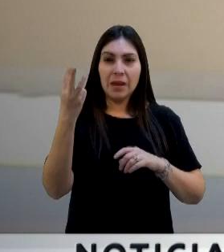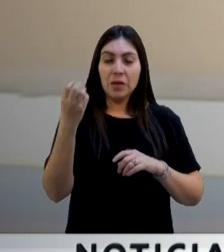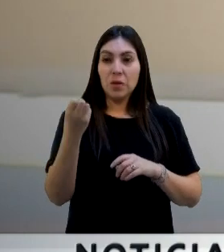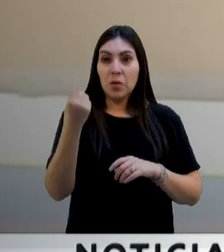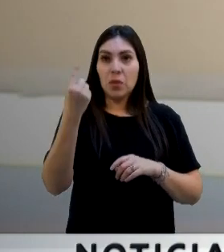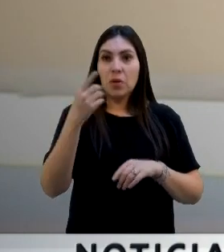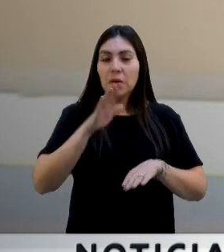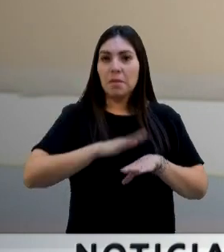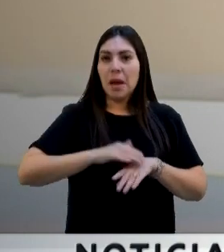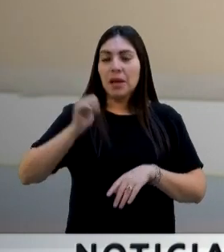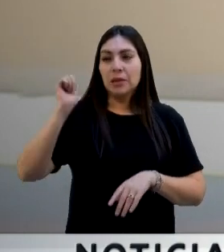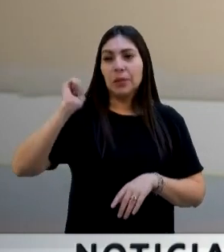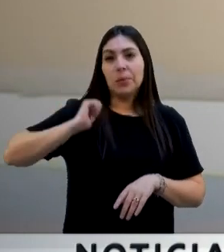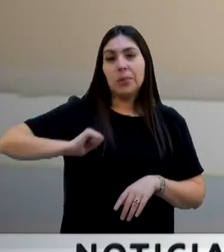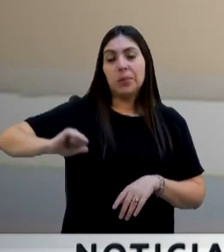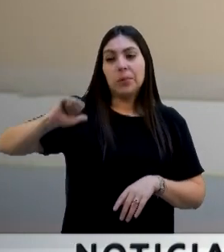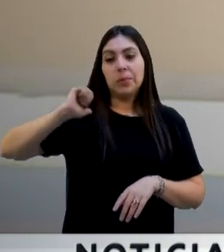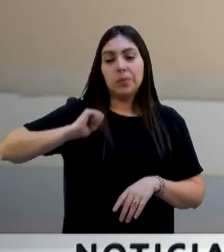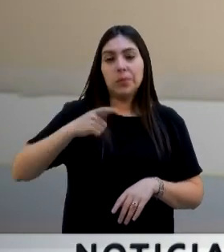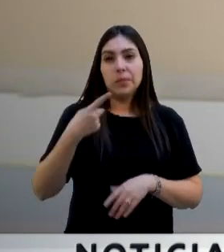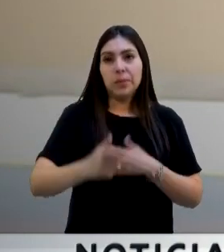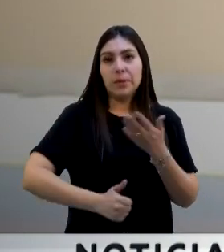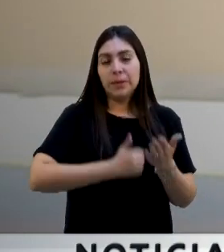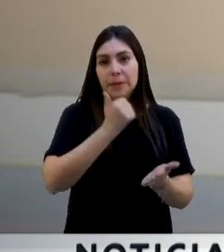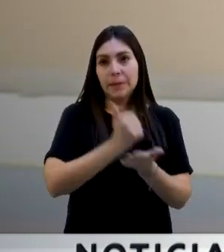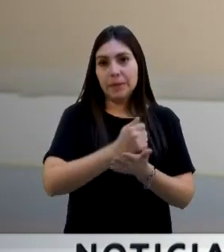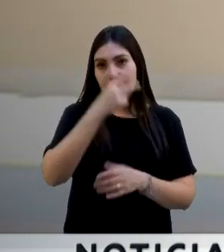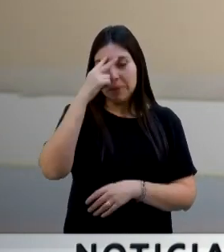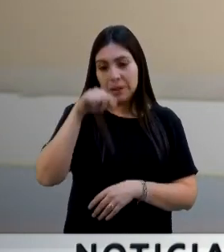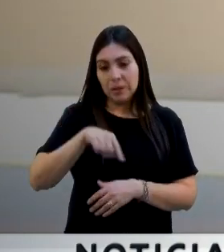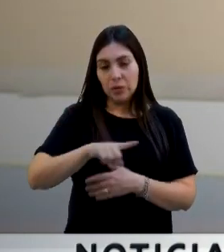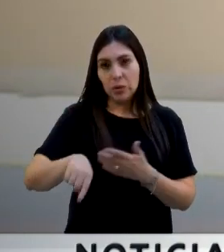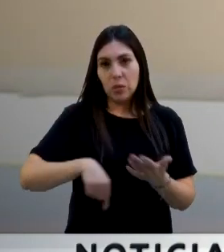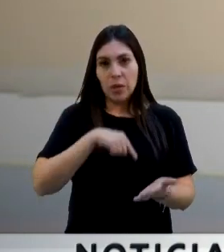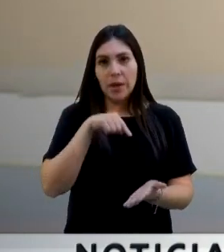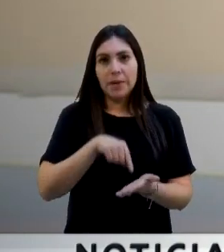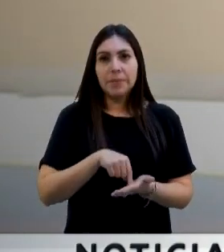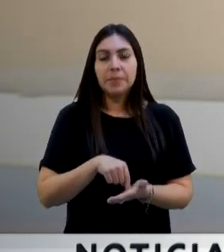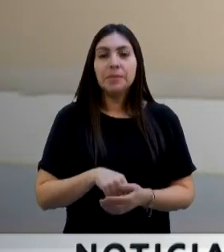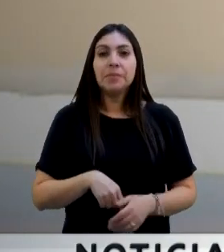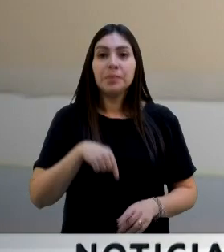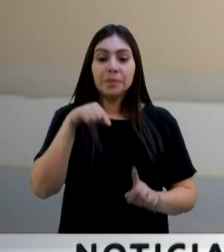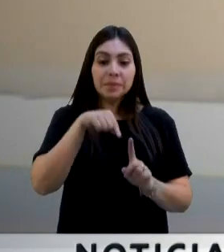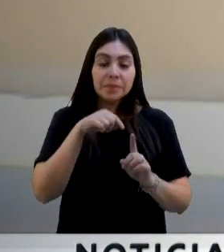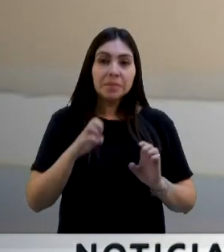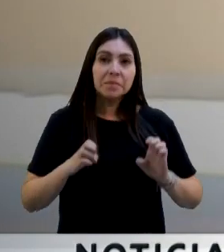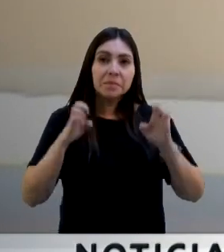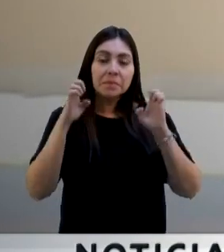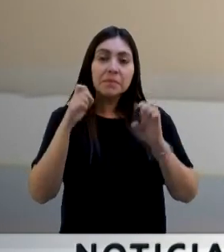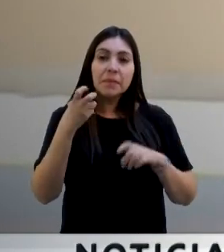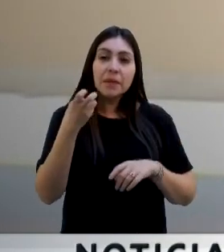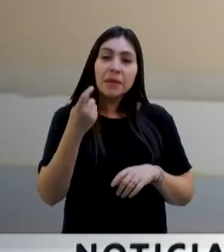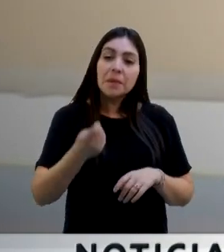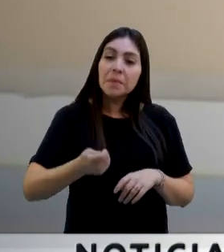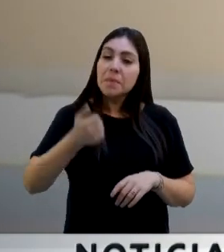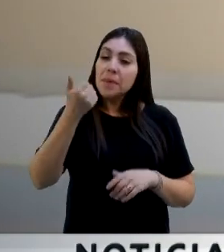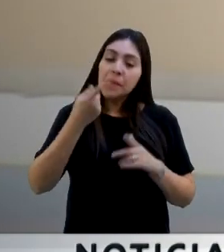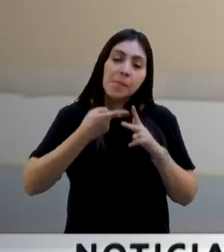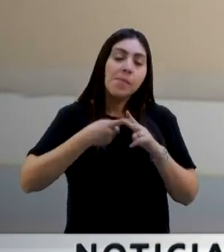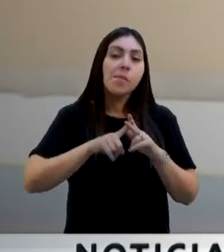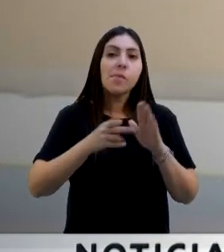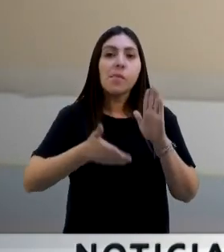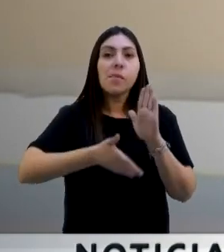la Ciudad de México, uno de los tres primeros que se inició su construcción con la llegada